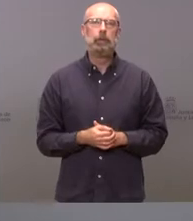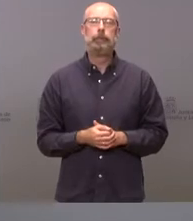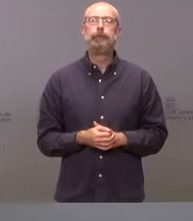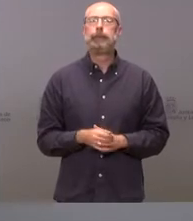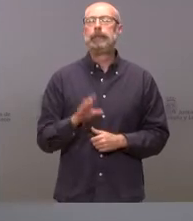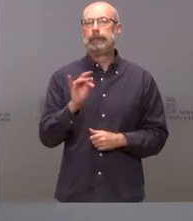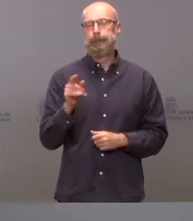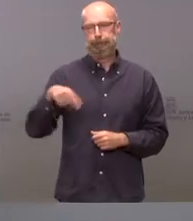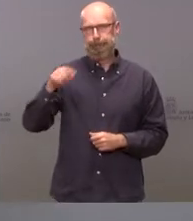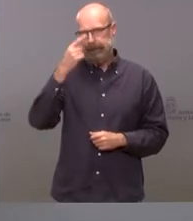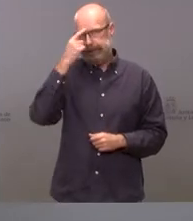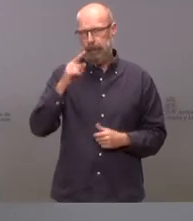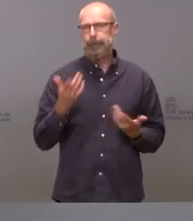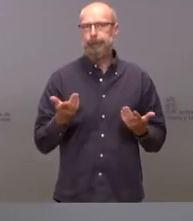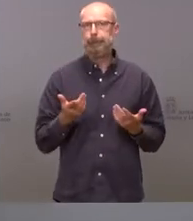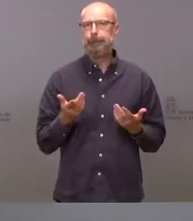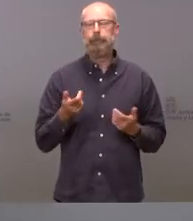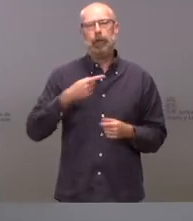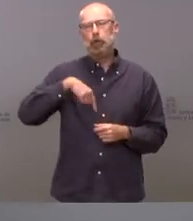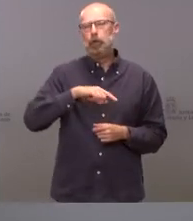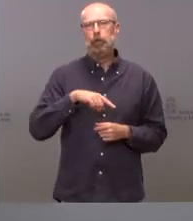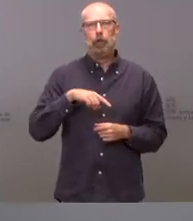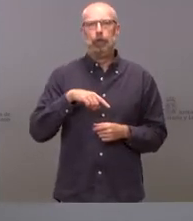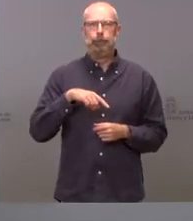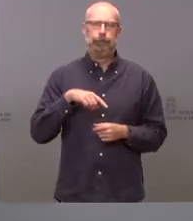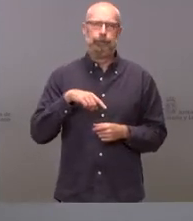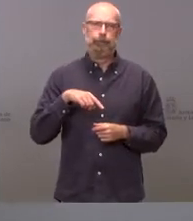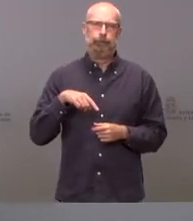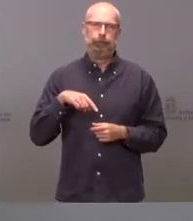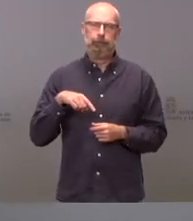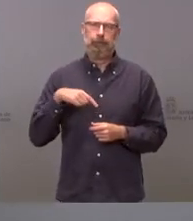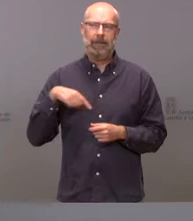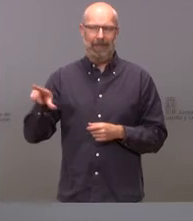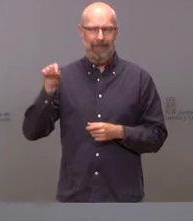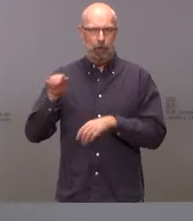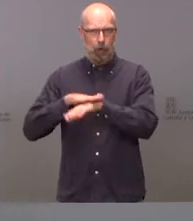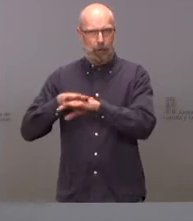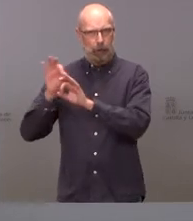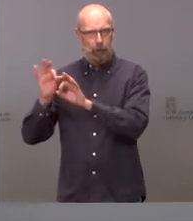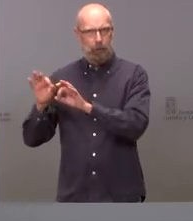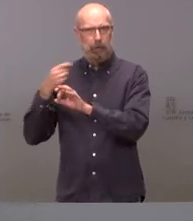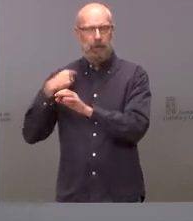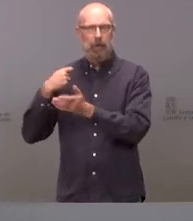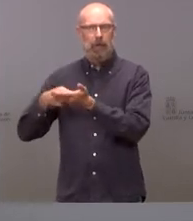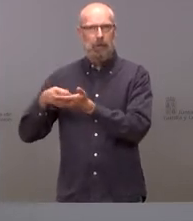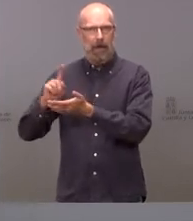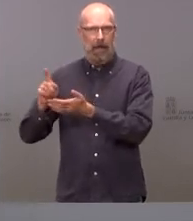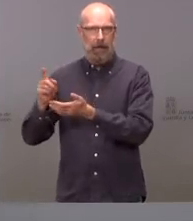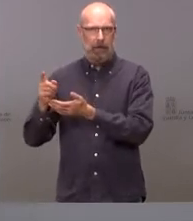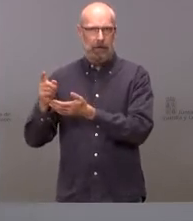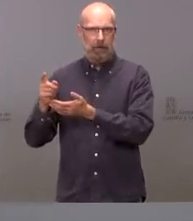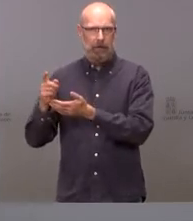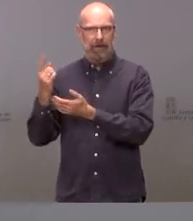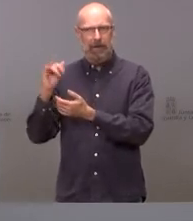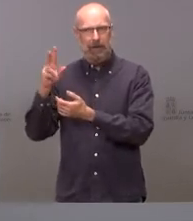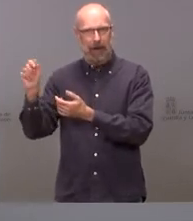como ustedes saben nosotros recurrimos la decisión del gobierno de no pagar y quedarse con esa cantidad del